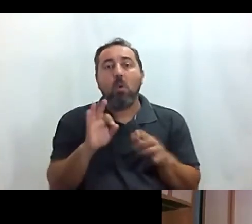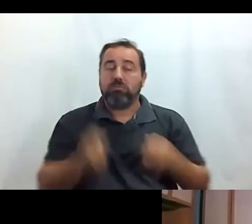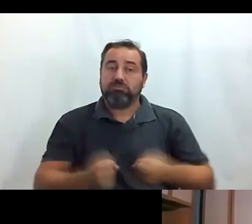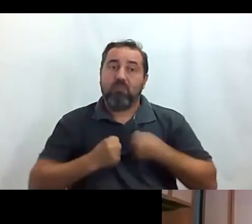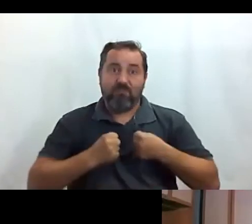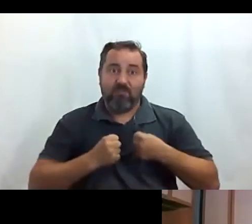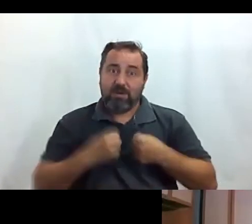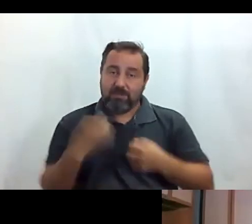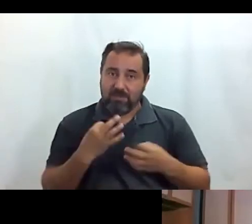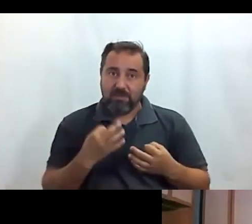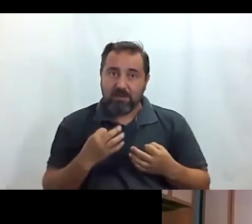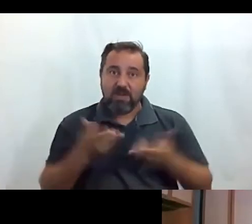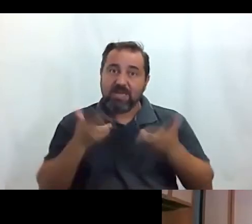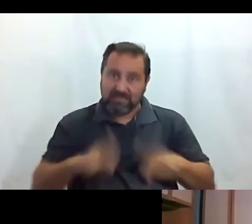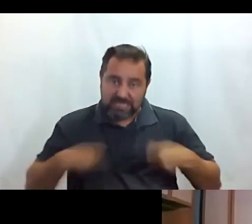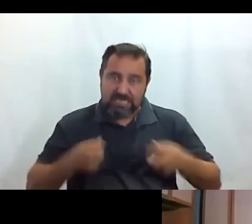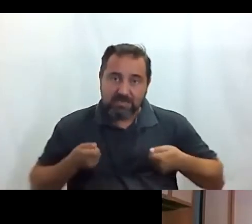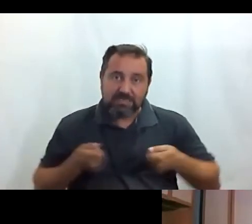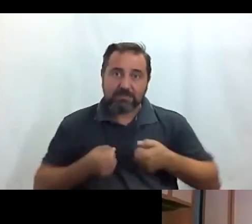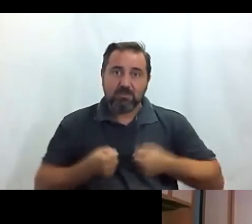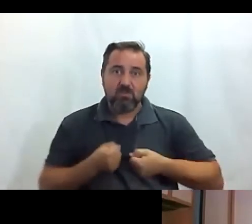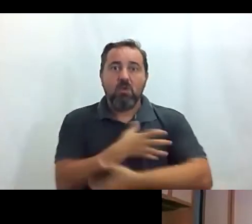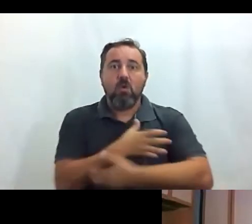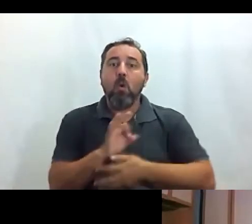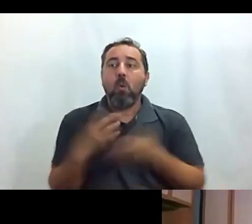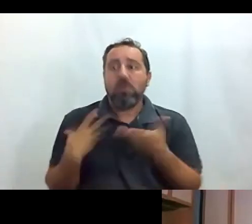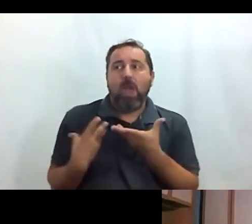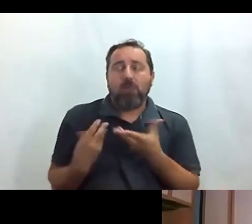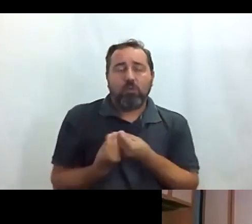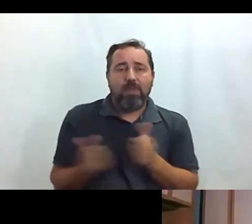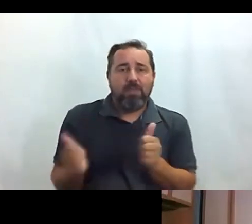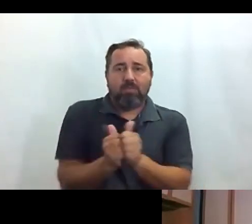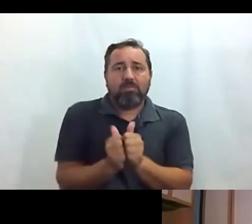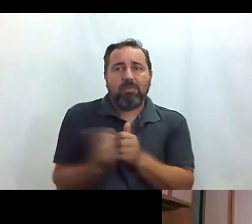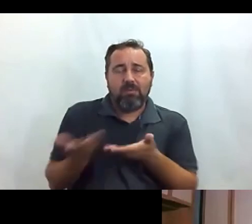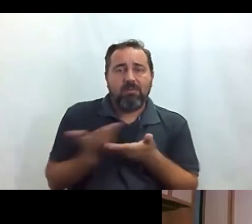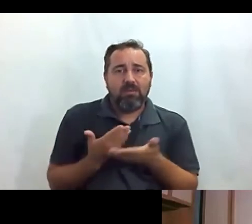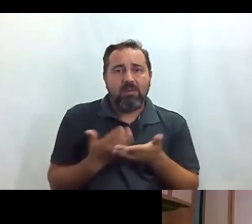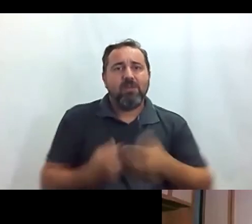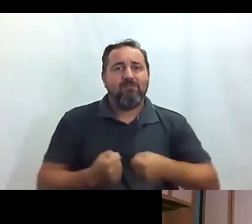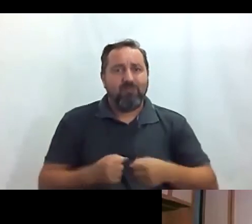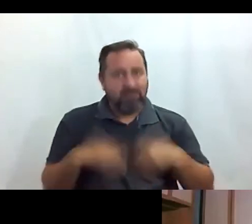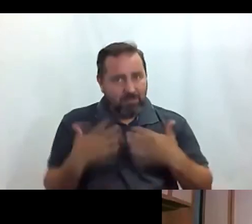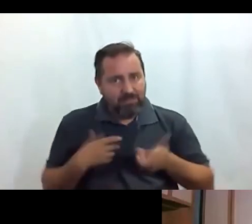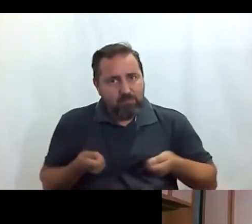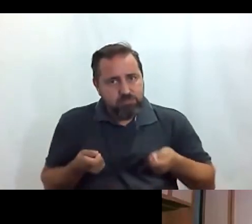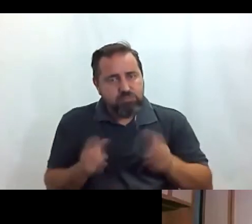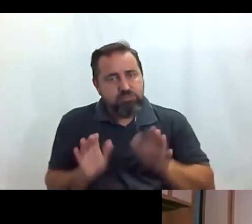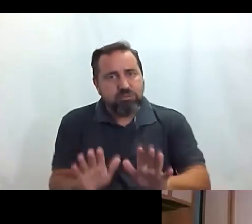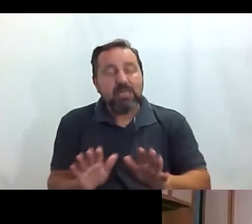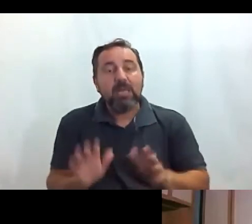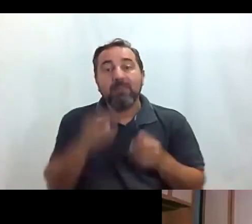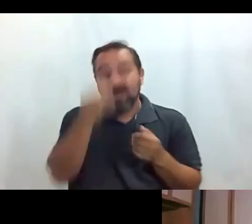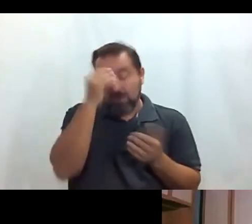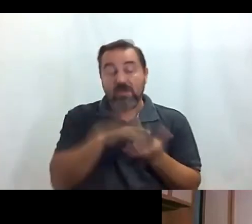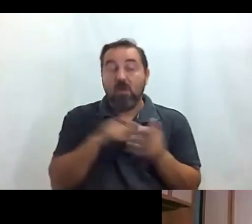darle a la silla o traes un buen acompañante también en buena forma que te empuje pero yo creo que hoy